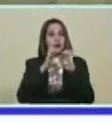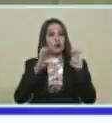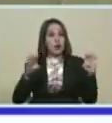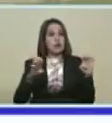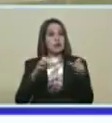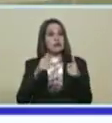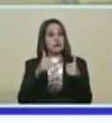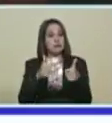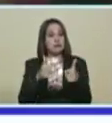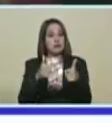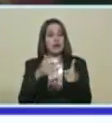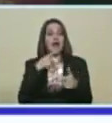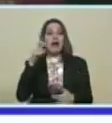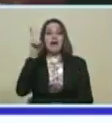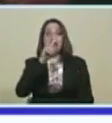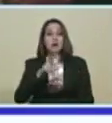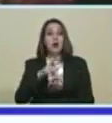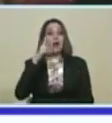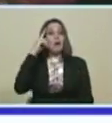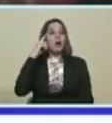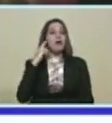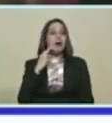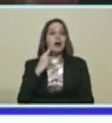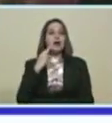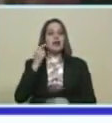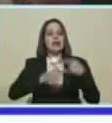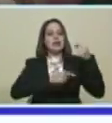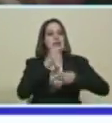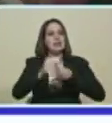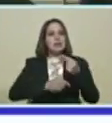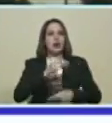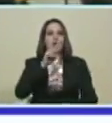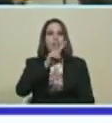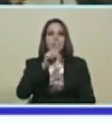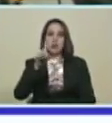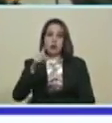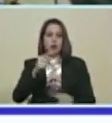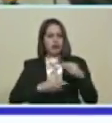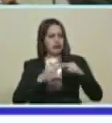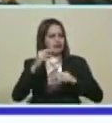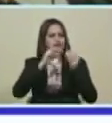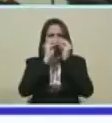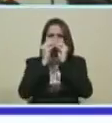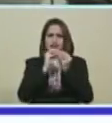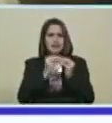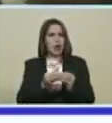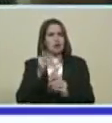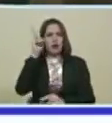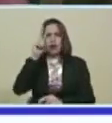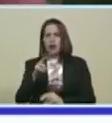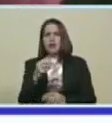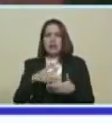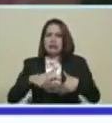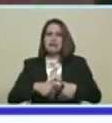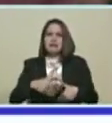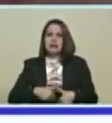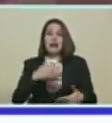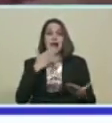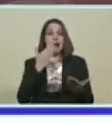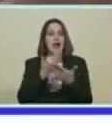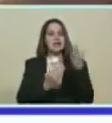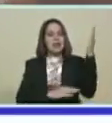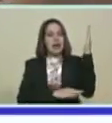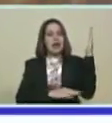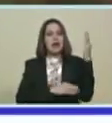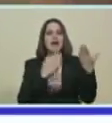Esta es la Venezuela Bolivariana Del siglo XXI Construyéndola Construyéndola Todos los días Gracias Estado Lara